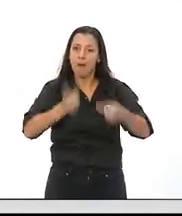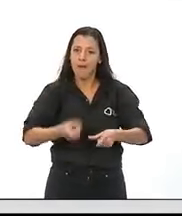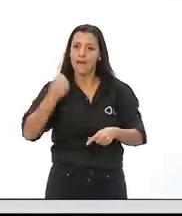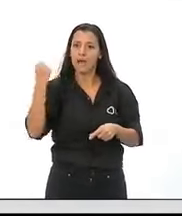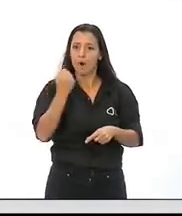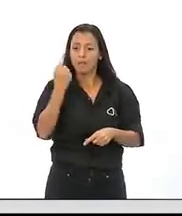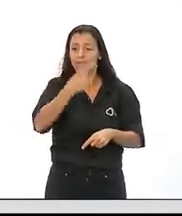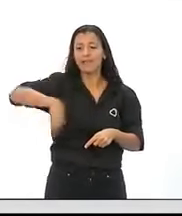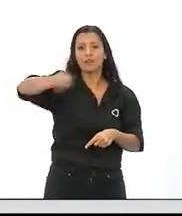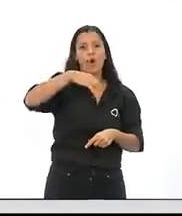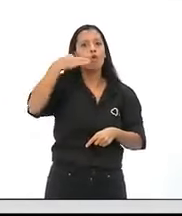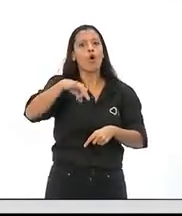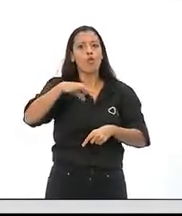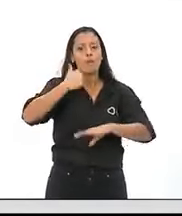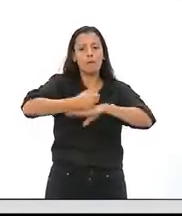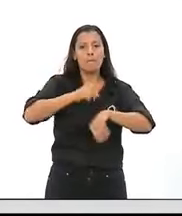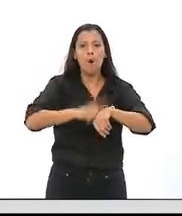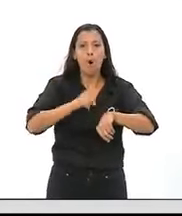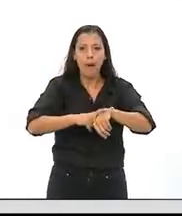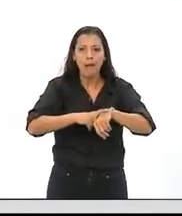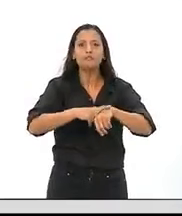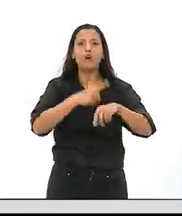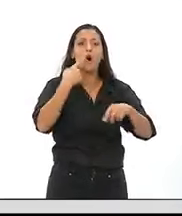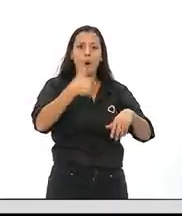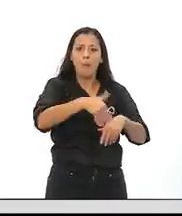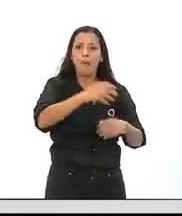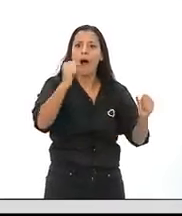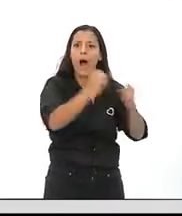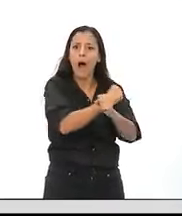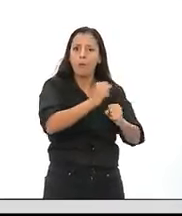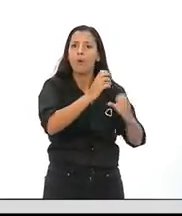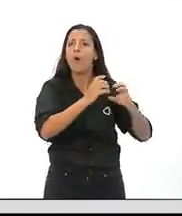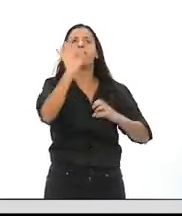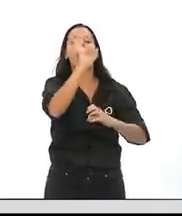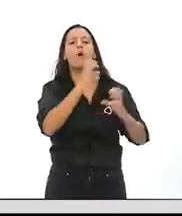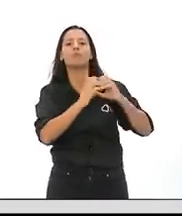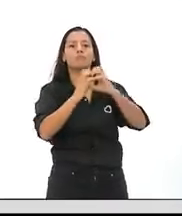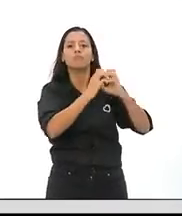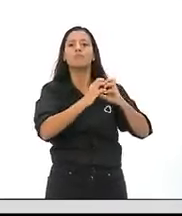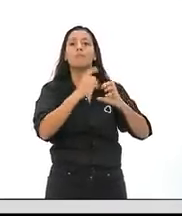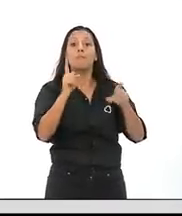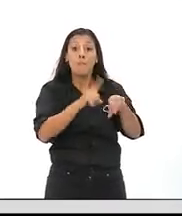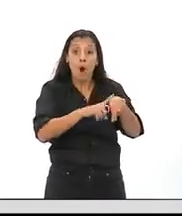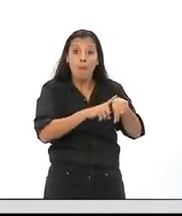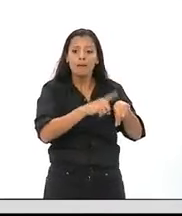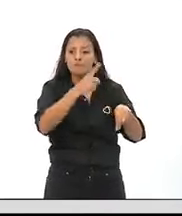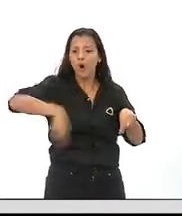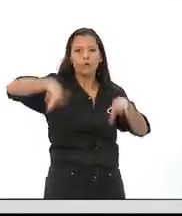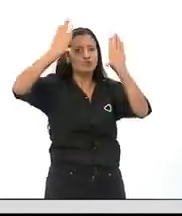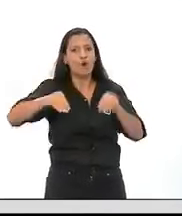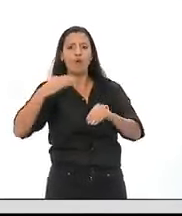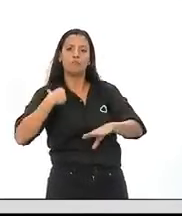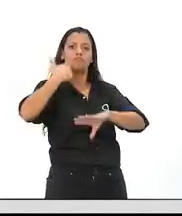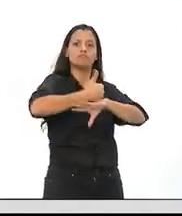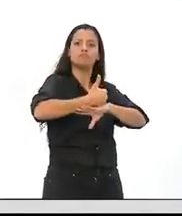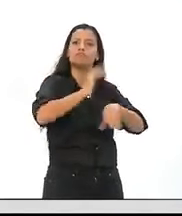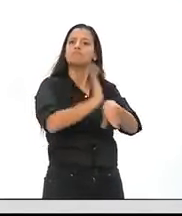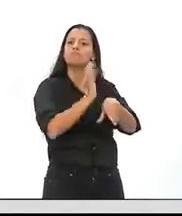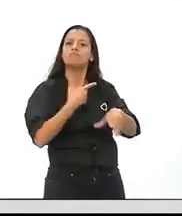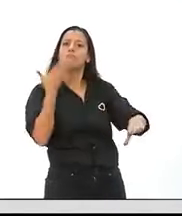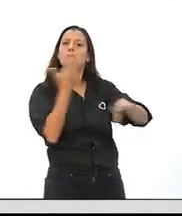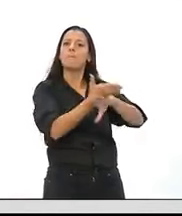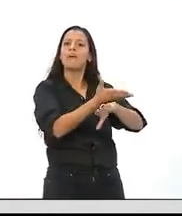Tenemos que estar ahí al momento de la definición y de la discusión de las decisiones políticas. Tenemos que